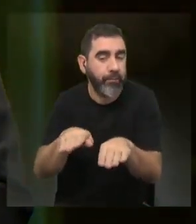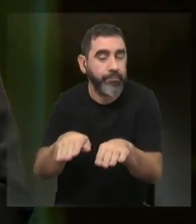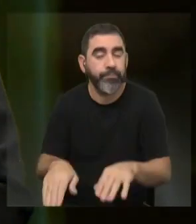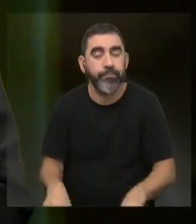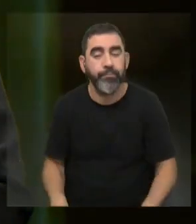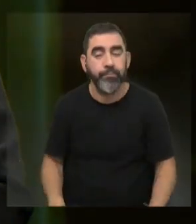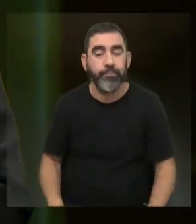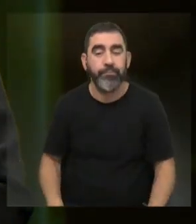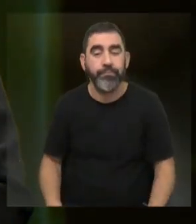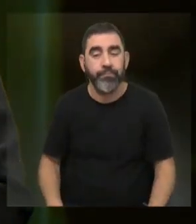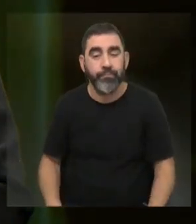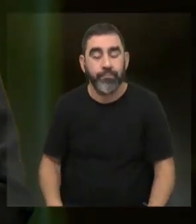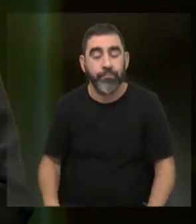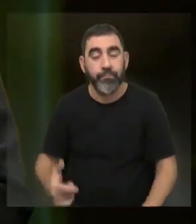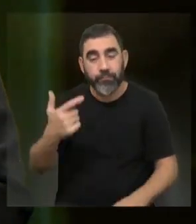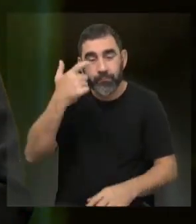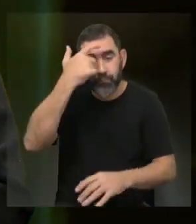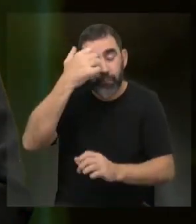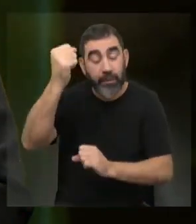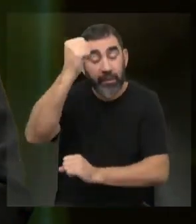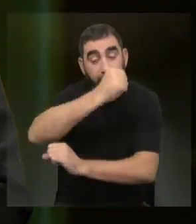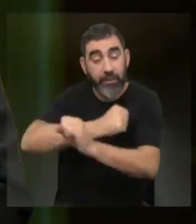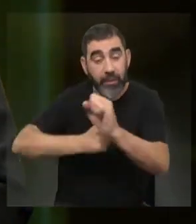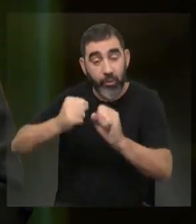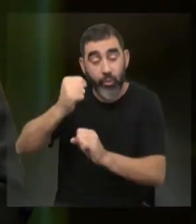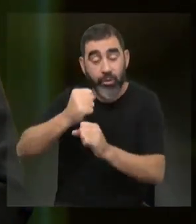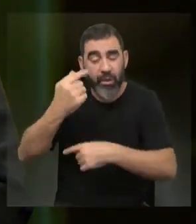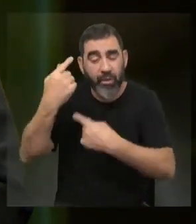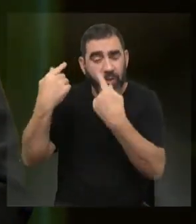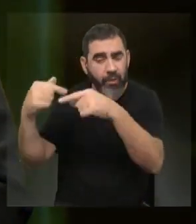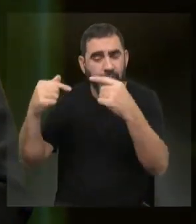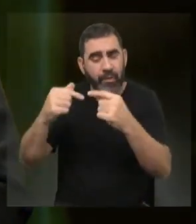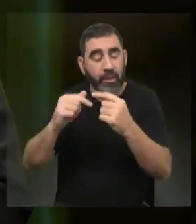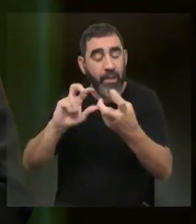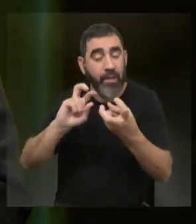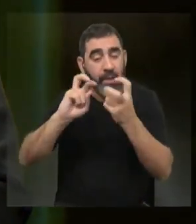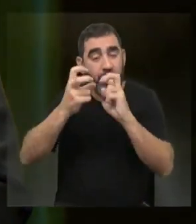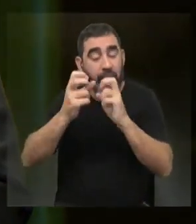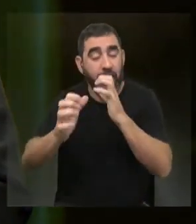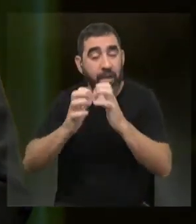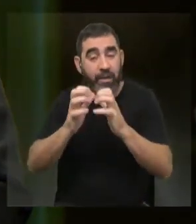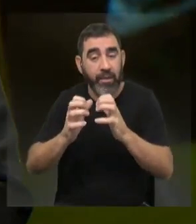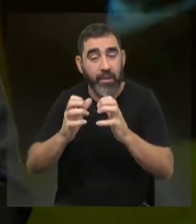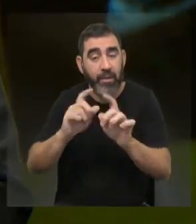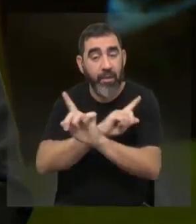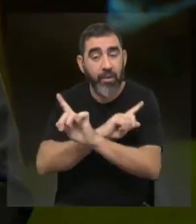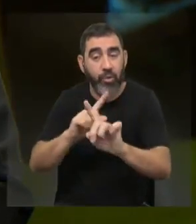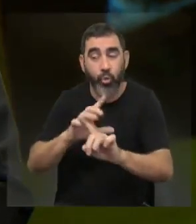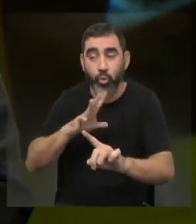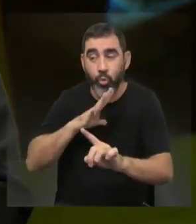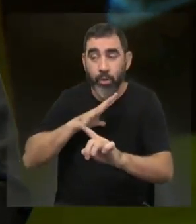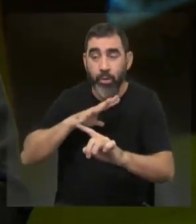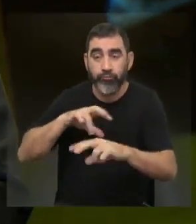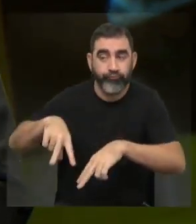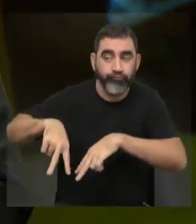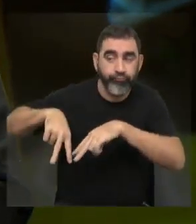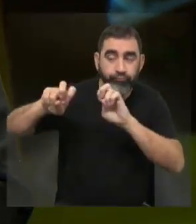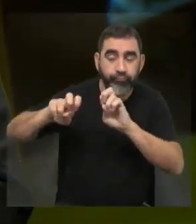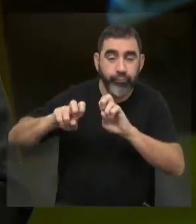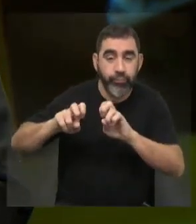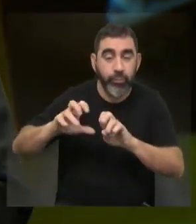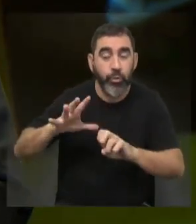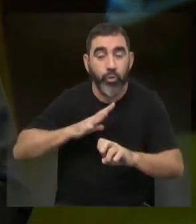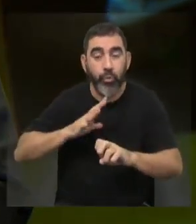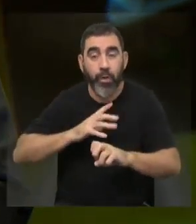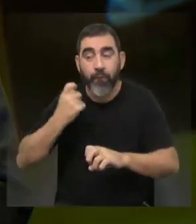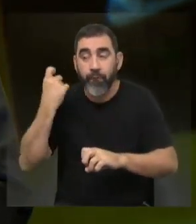Erika que es una tecnología que a diferencia de las energías renovables cuando fue la primera transición, no se ha escalado. Entonces es un ámbito que